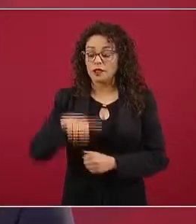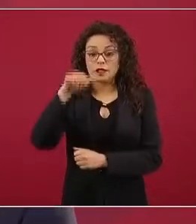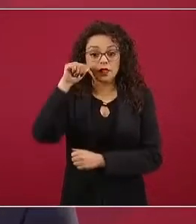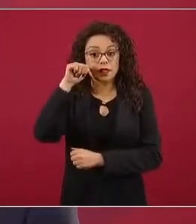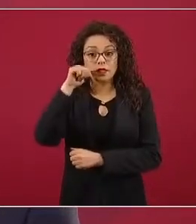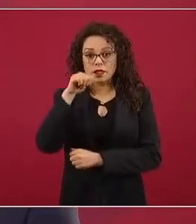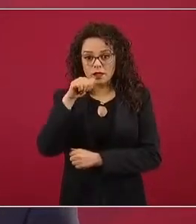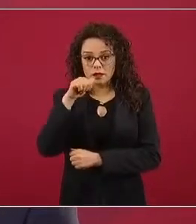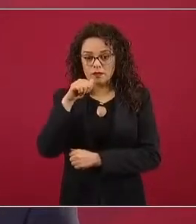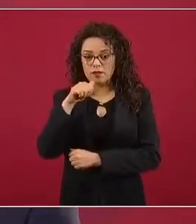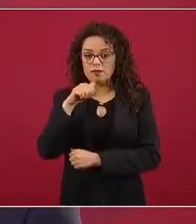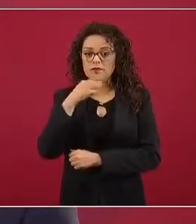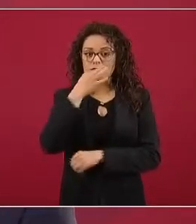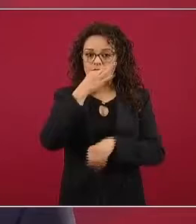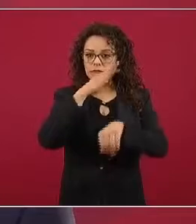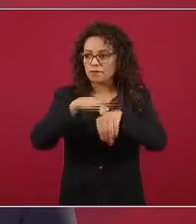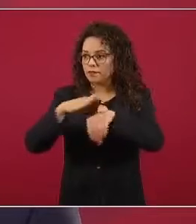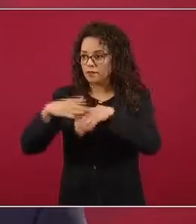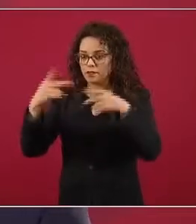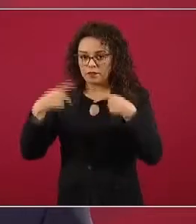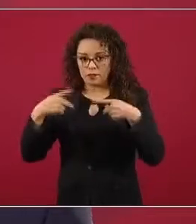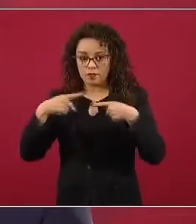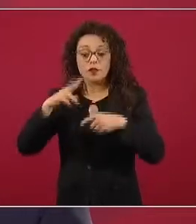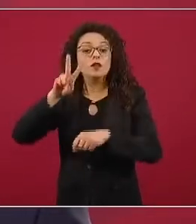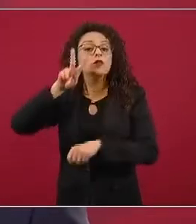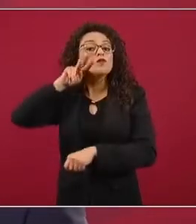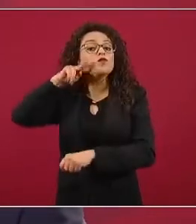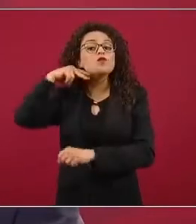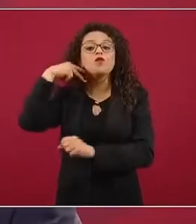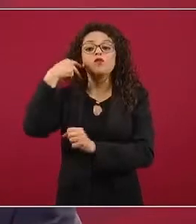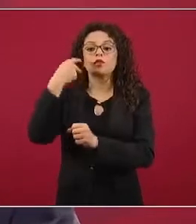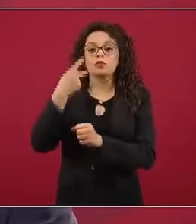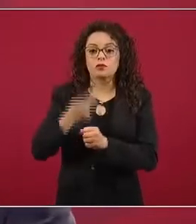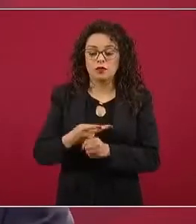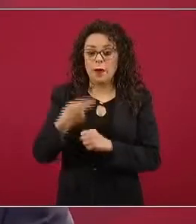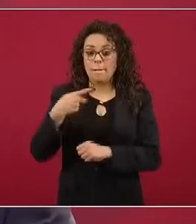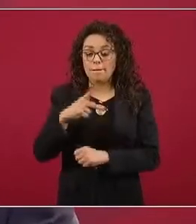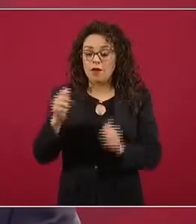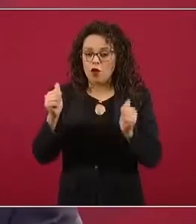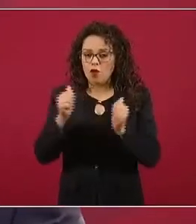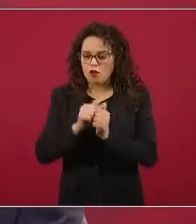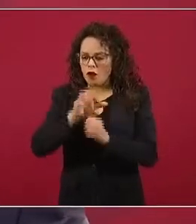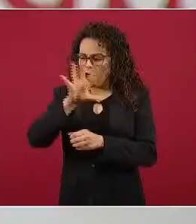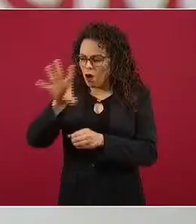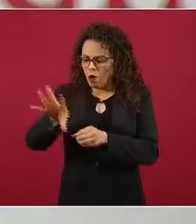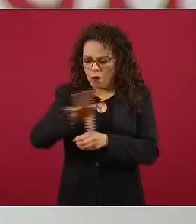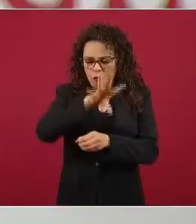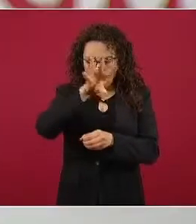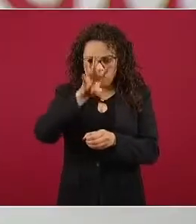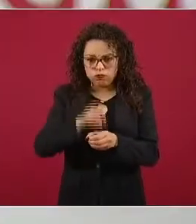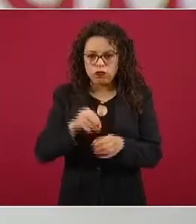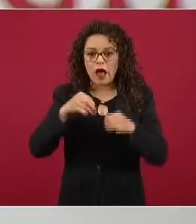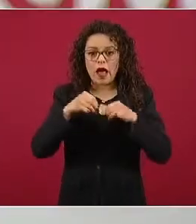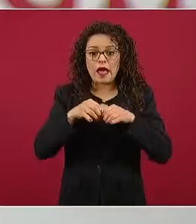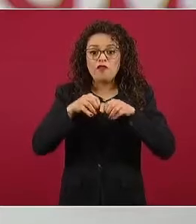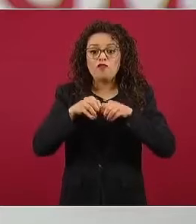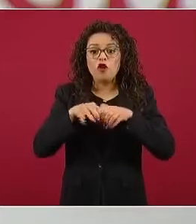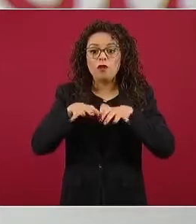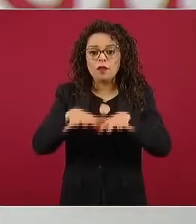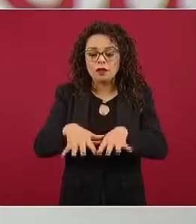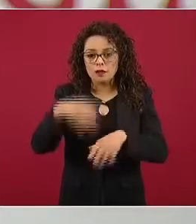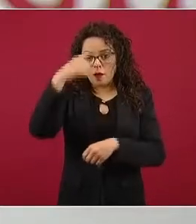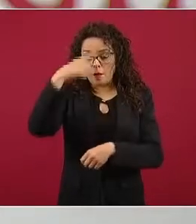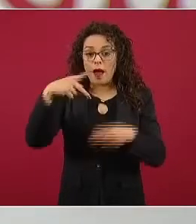voluntariamente y siempre con información completa a personas que